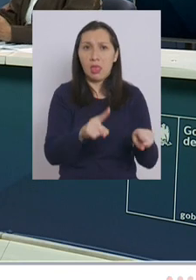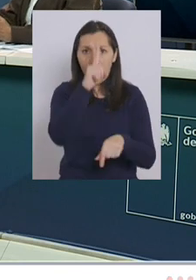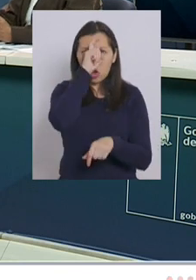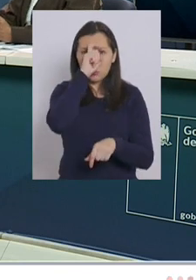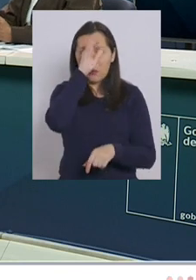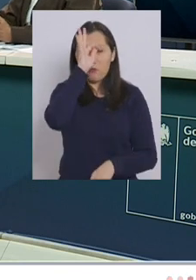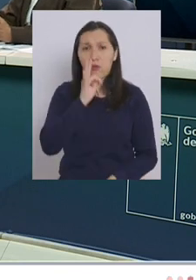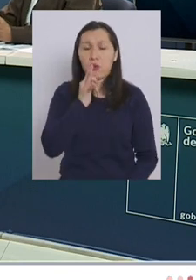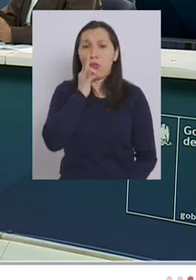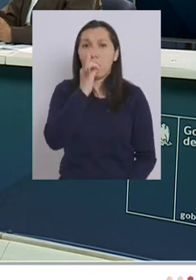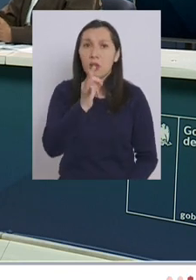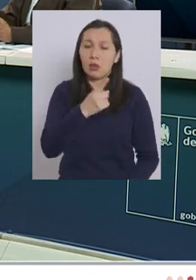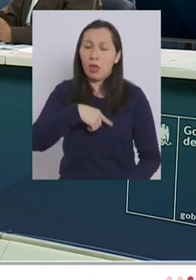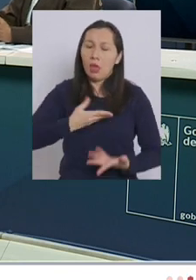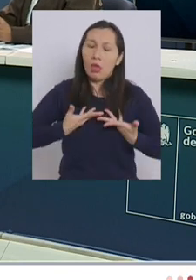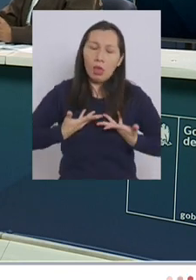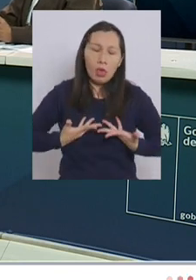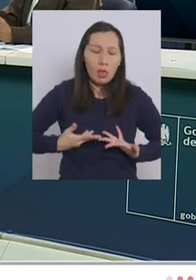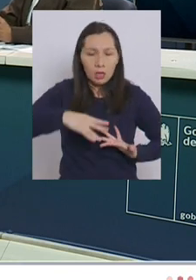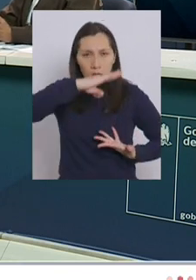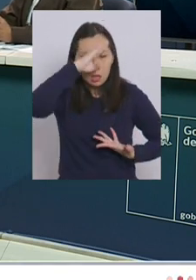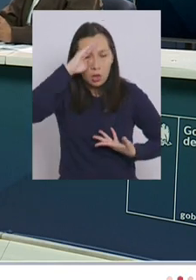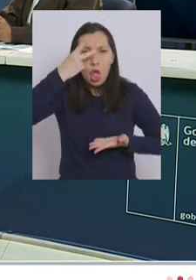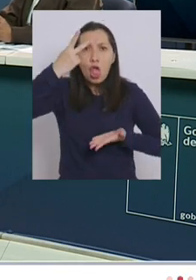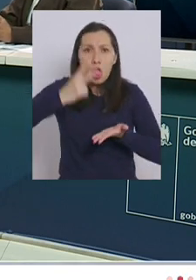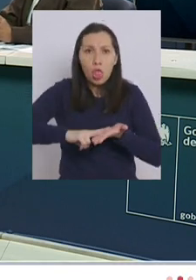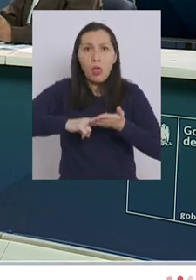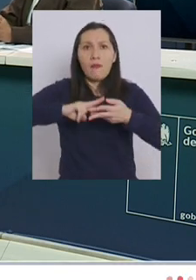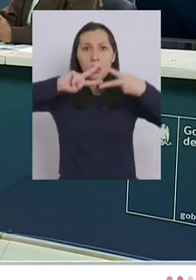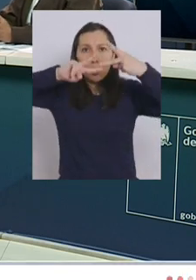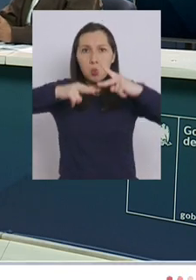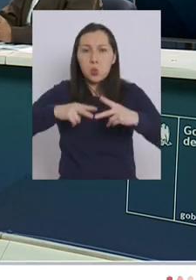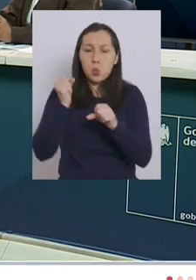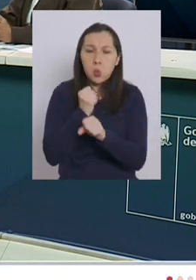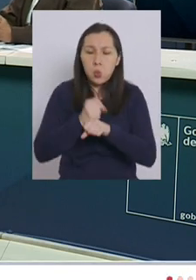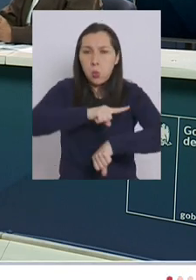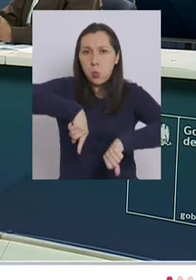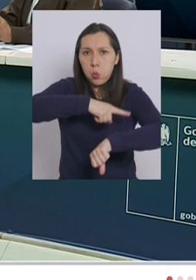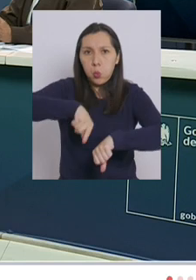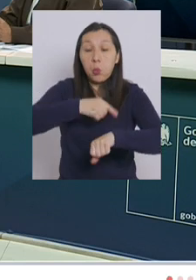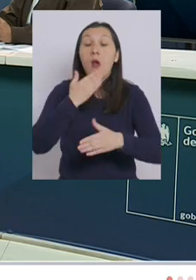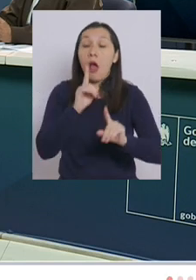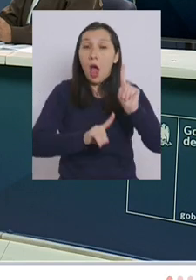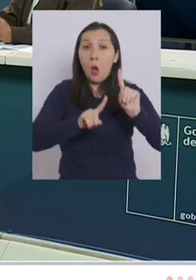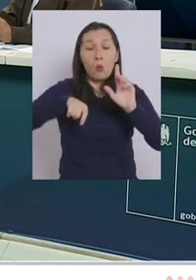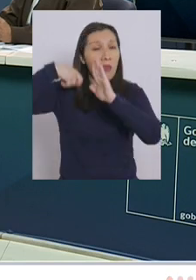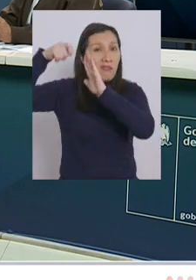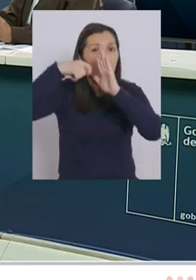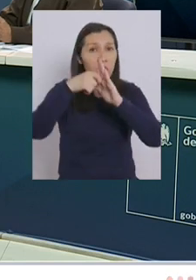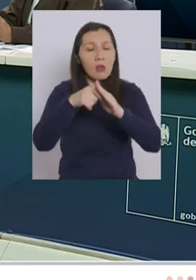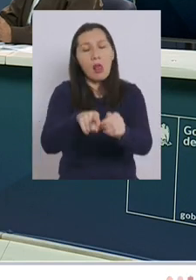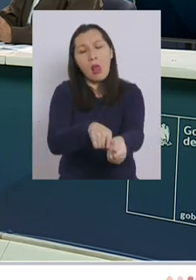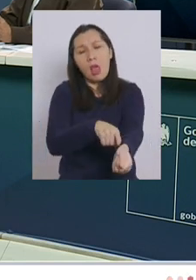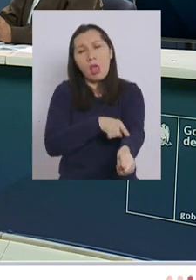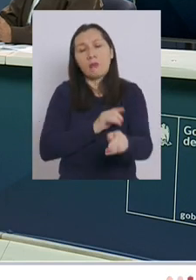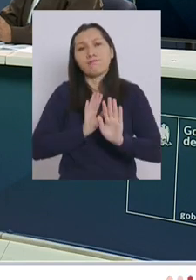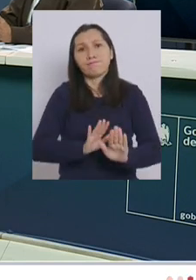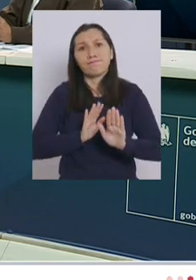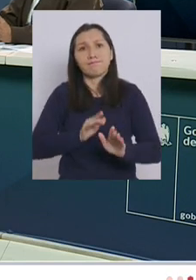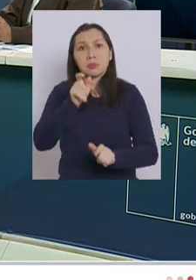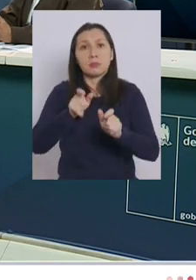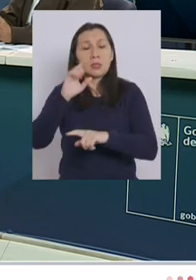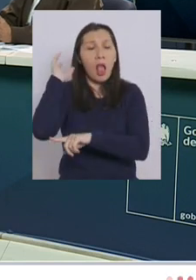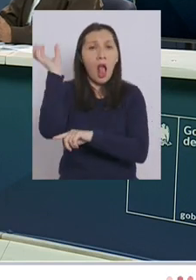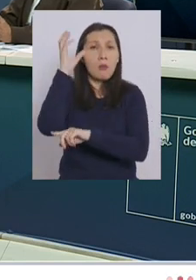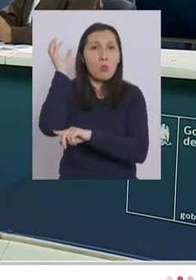los funcionarios denuncian que ellos están al borde del colapso haciendo dobles turnos hay incluso videos que han circulado en redes sociales de larga espera de las